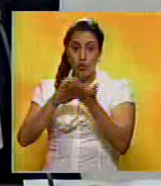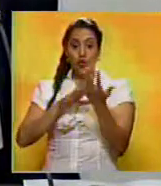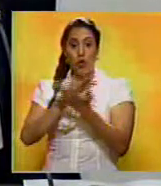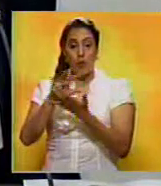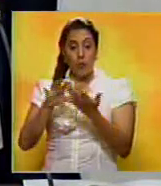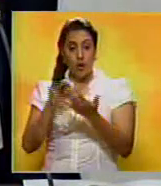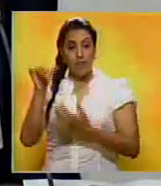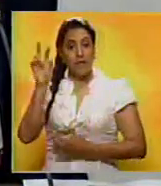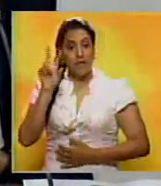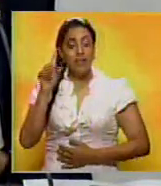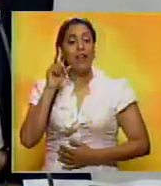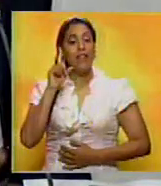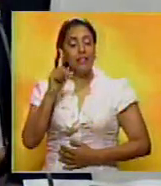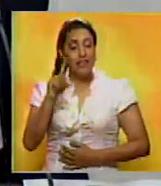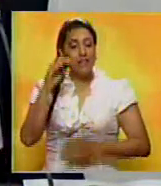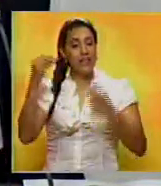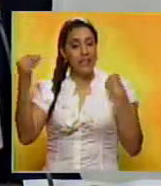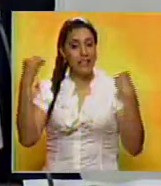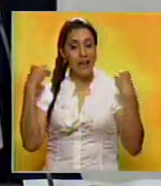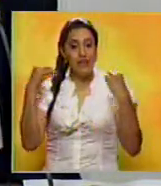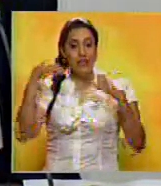los problemas en Venezuela deben convocarse elecciones.